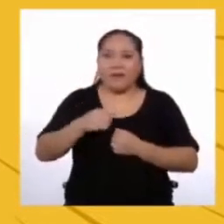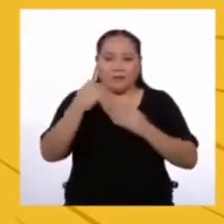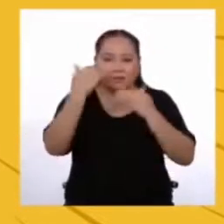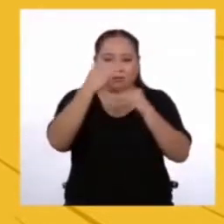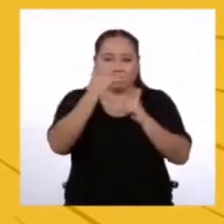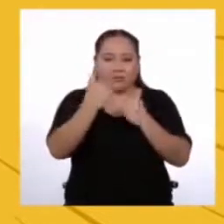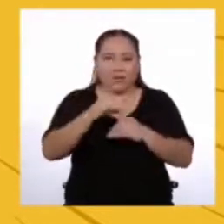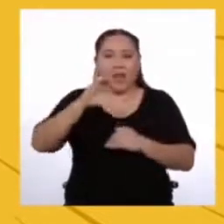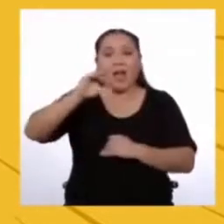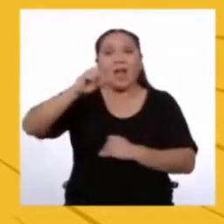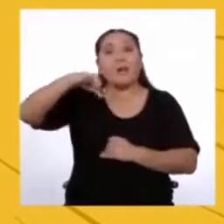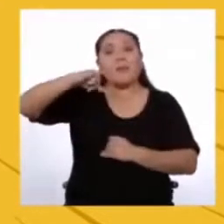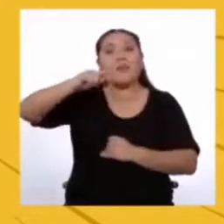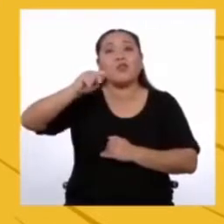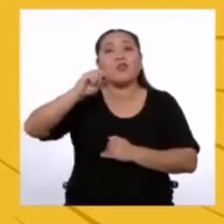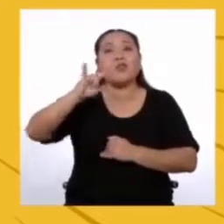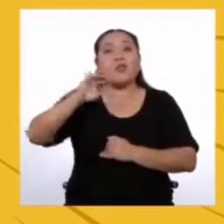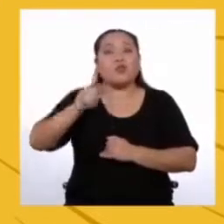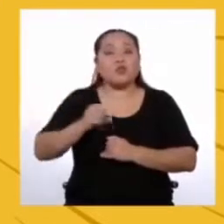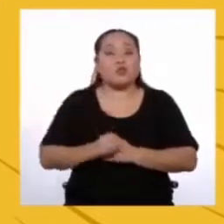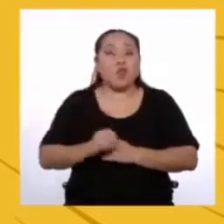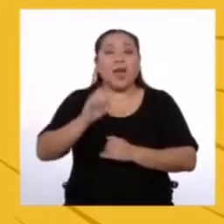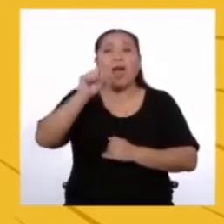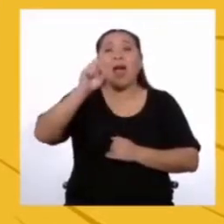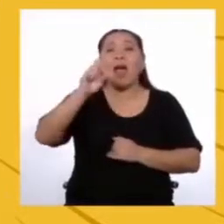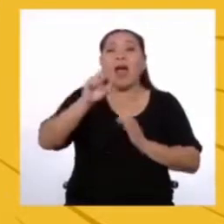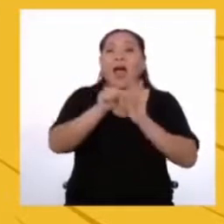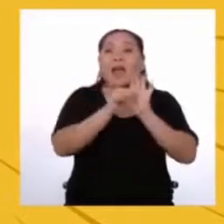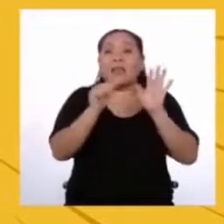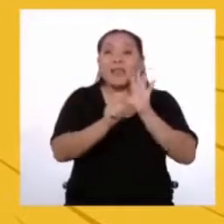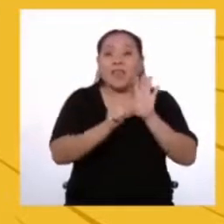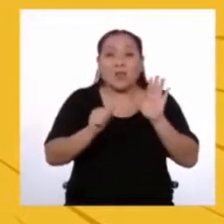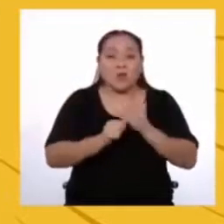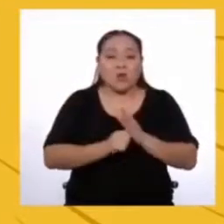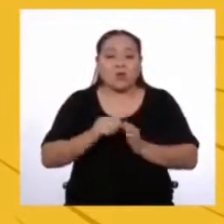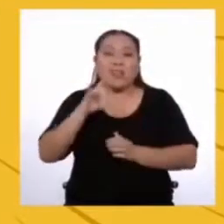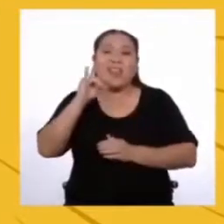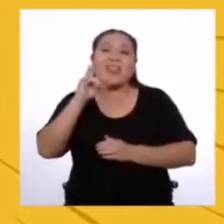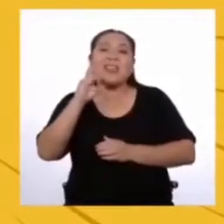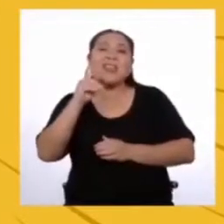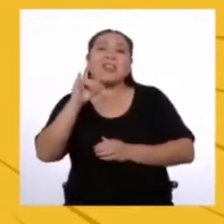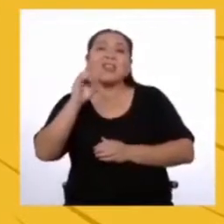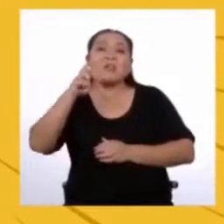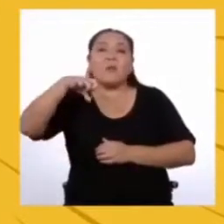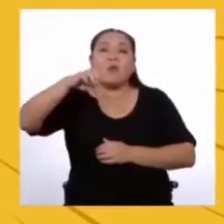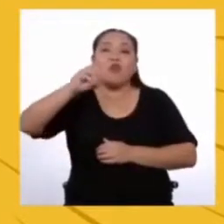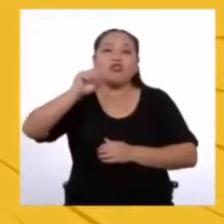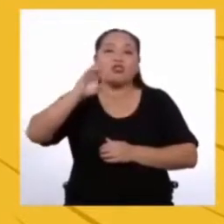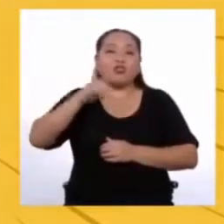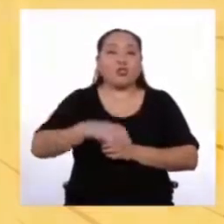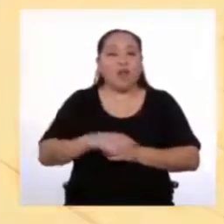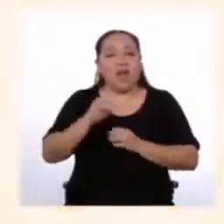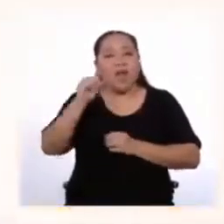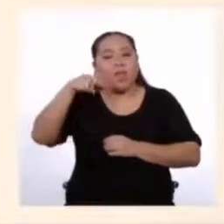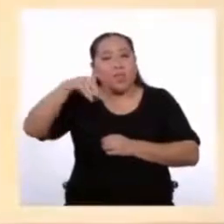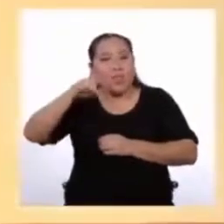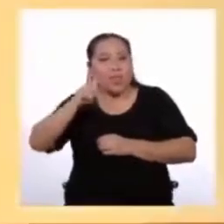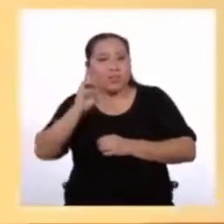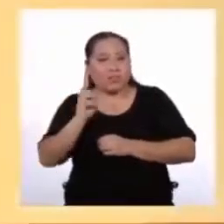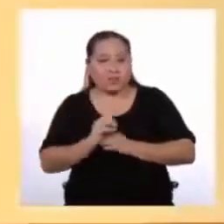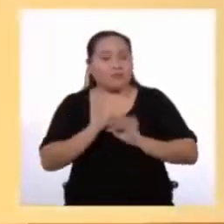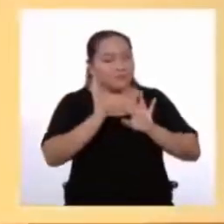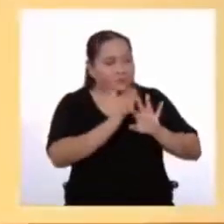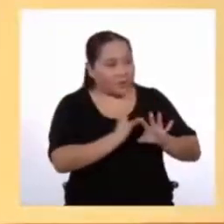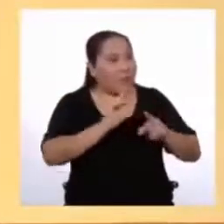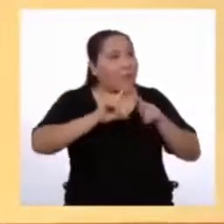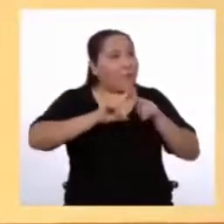capítulos, sus artículos, disposiciones y anexos Empecemos por lo fundamental Una